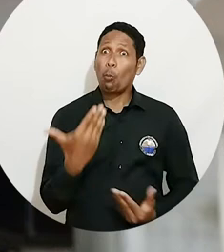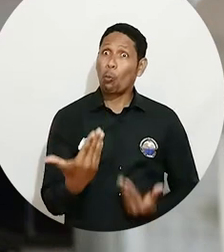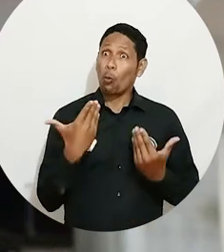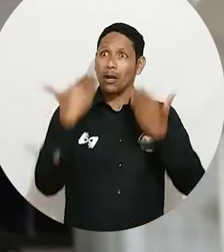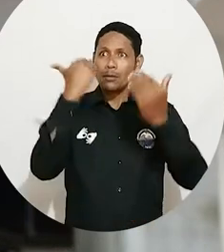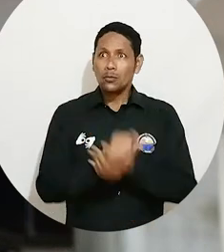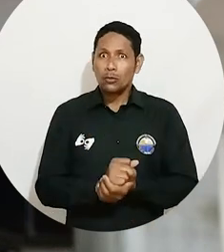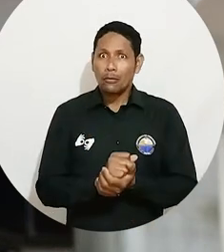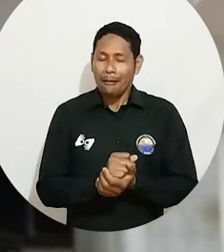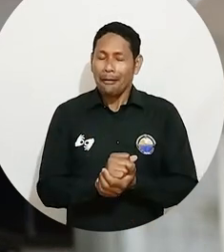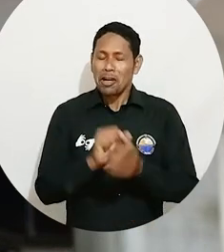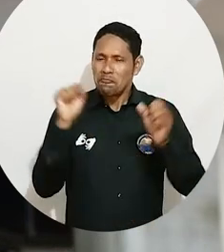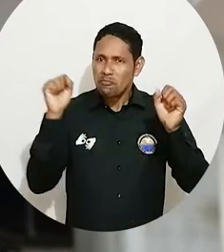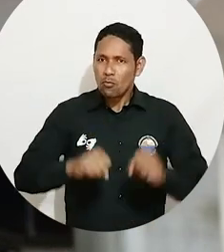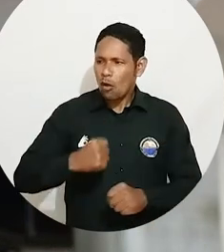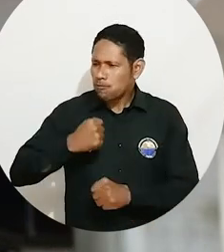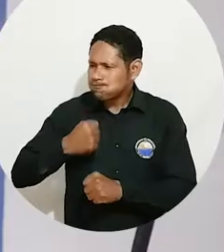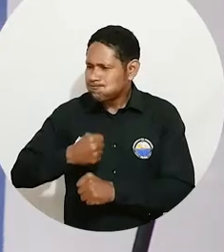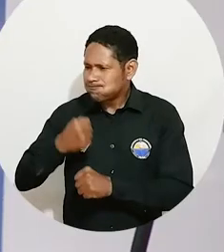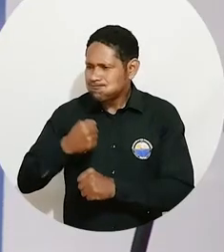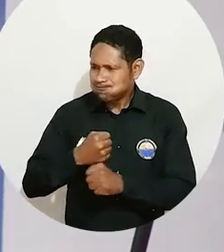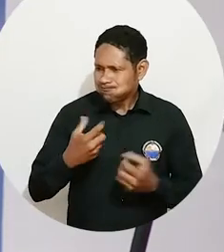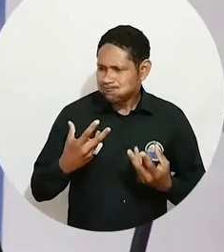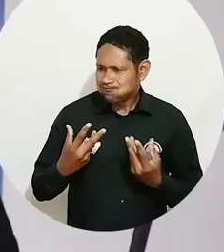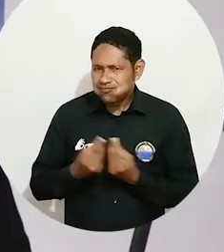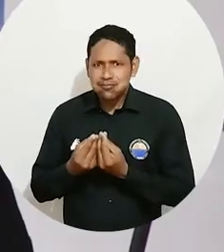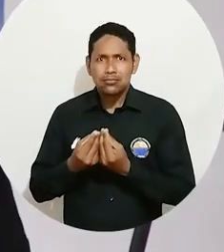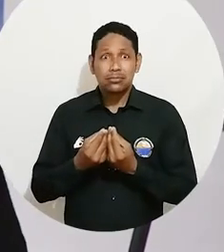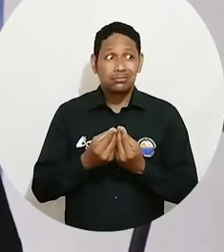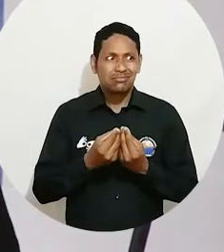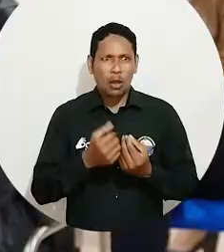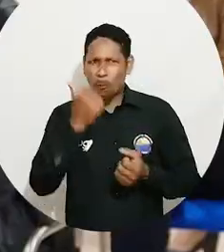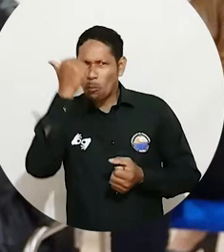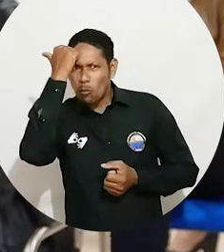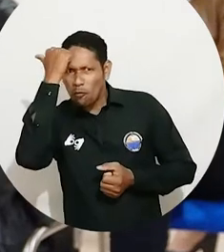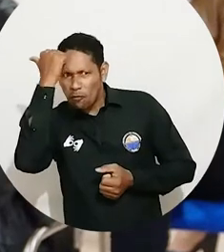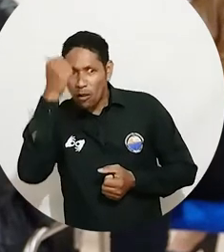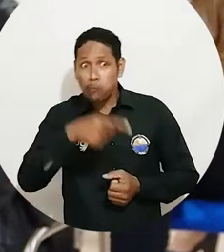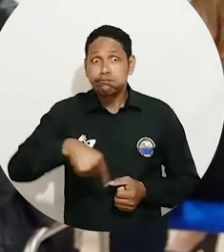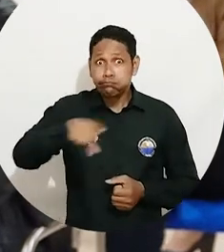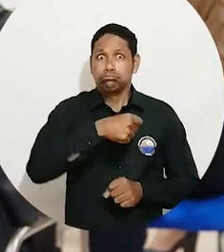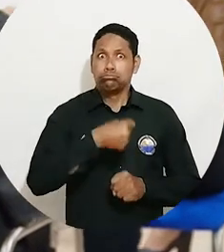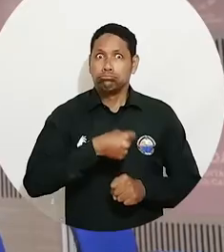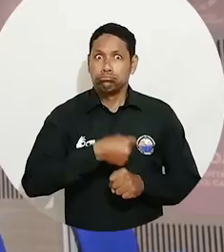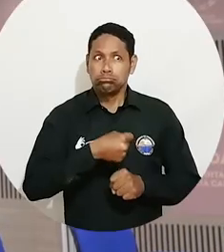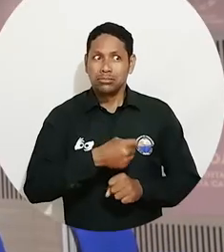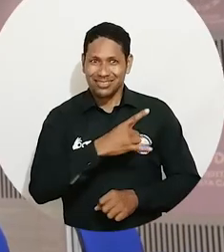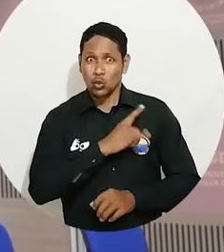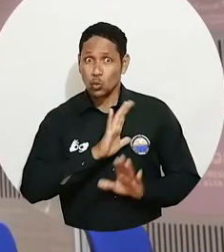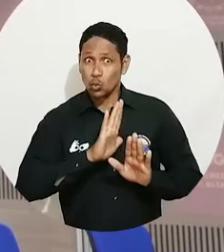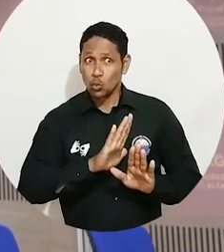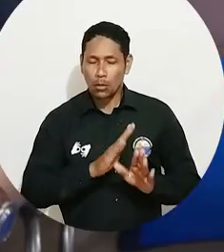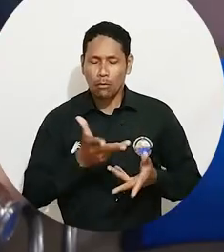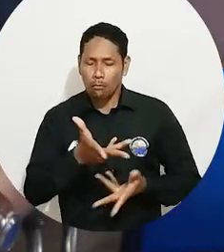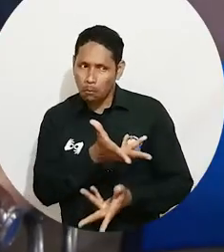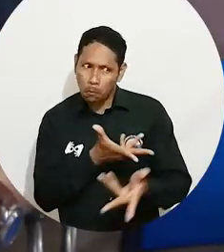Colombia porque hemos tenido la oportunidad de trabajar acá e intercambiar con muchos docentes que están trabajando y de